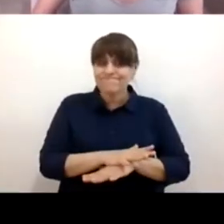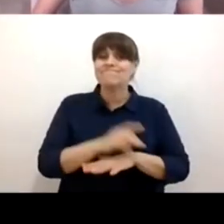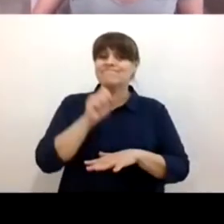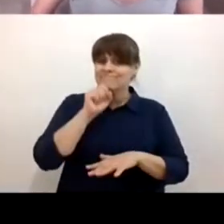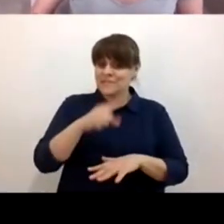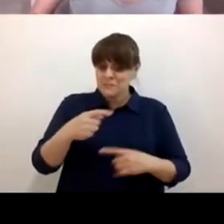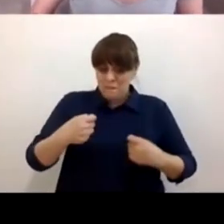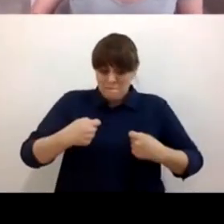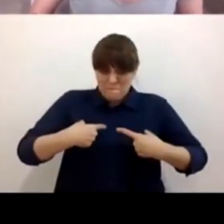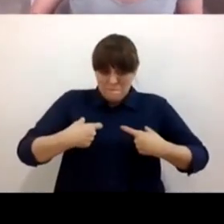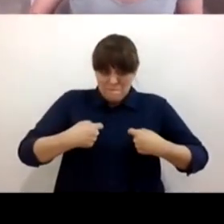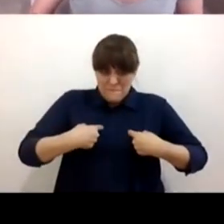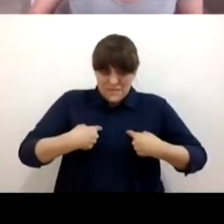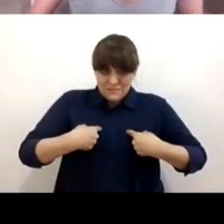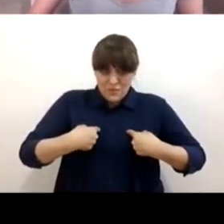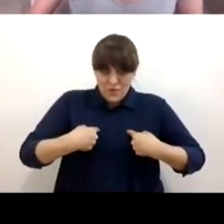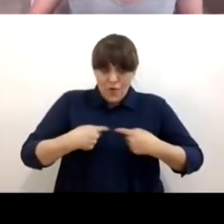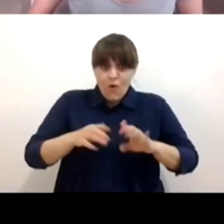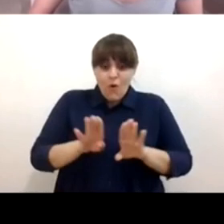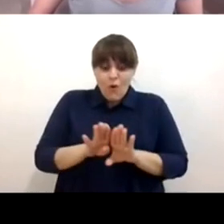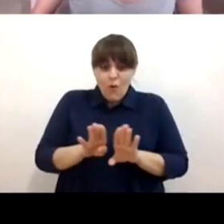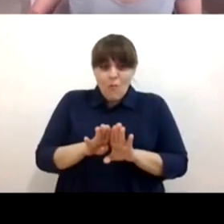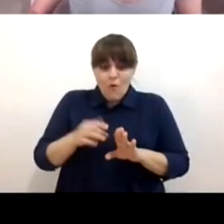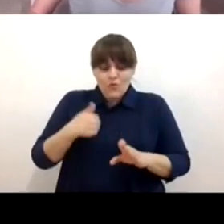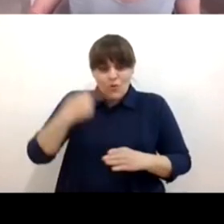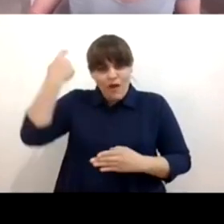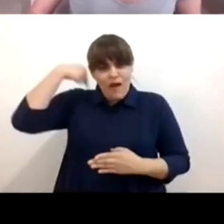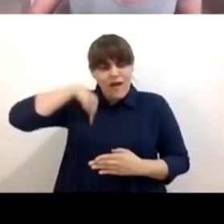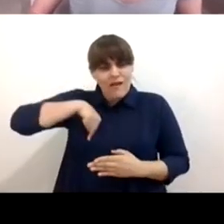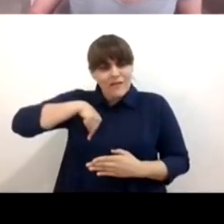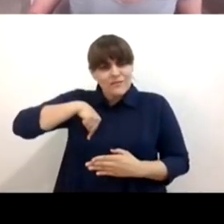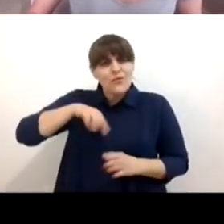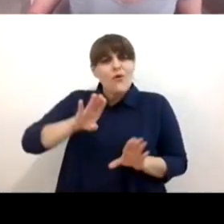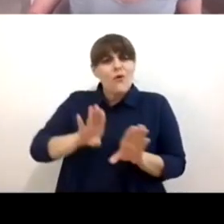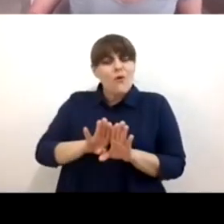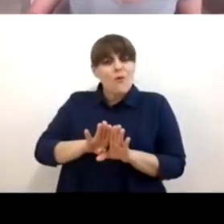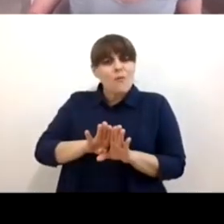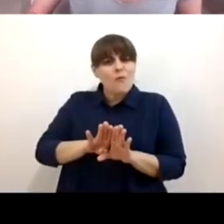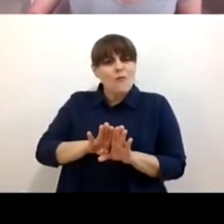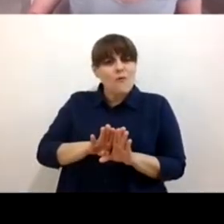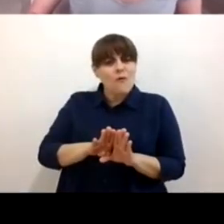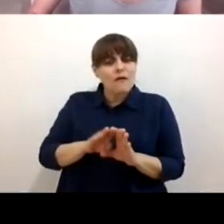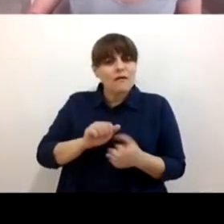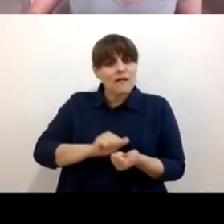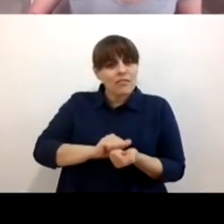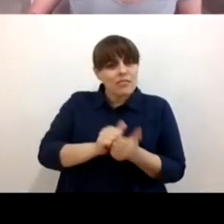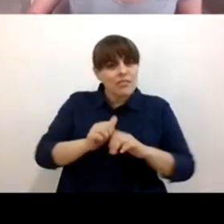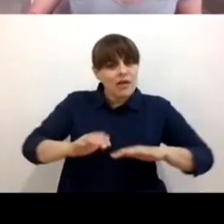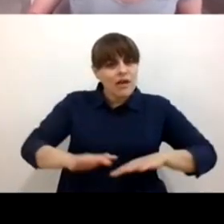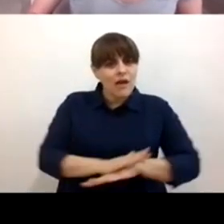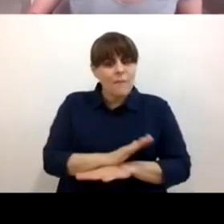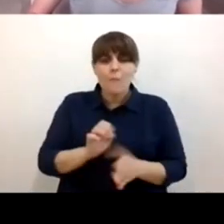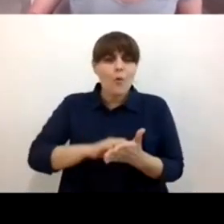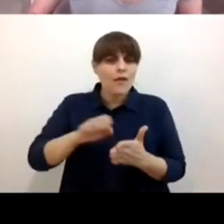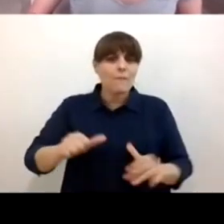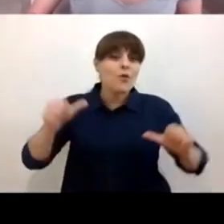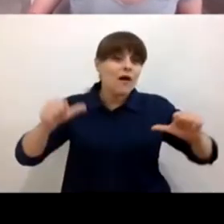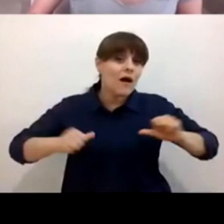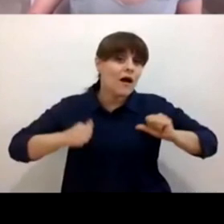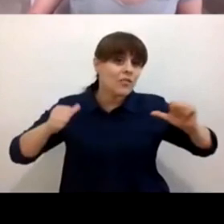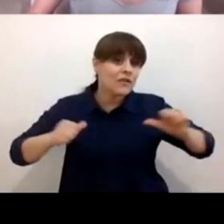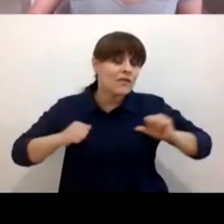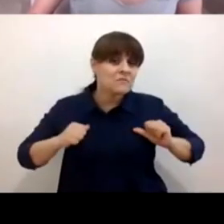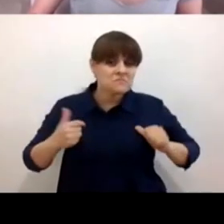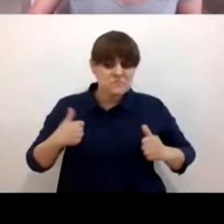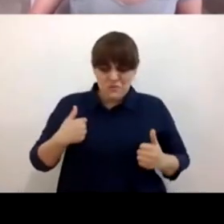conmigo mismo porque no sé ¿no? en este chico este adolescente que no sé muchas veces quién